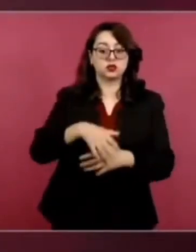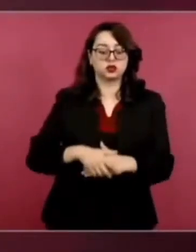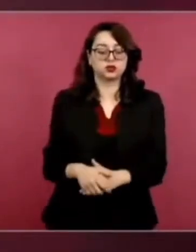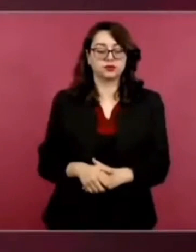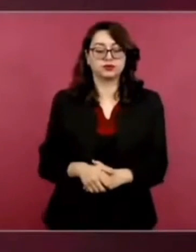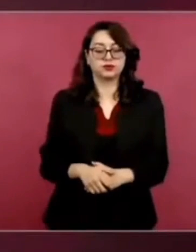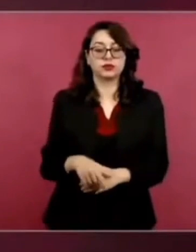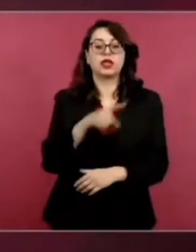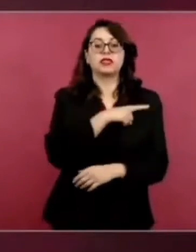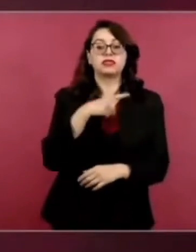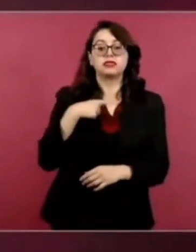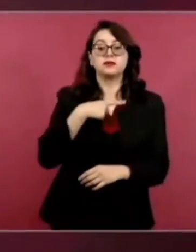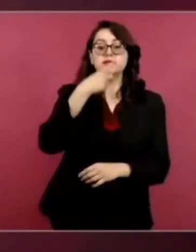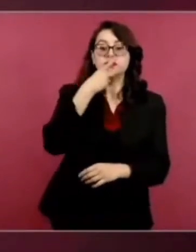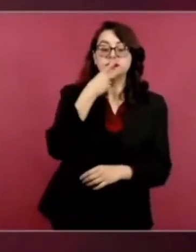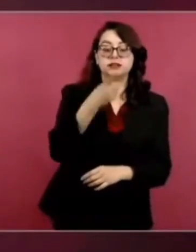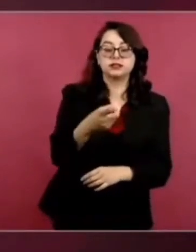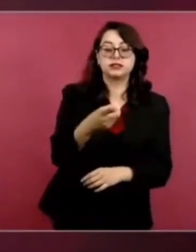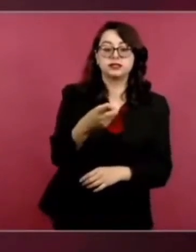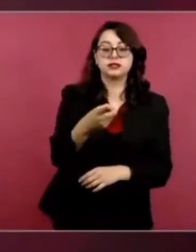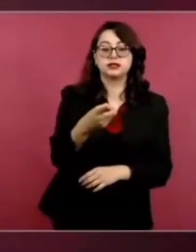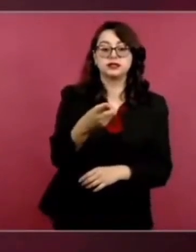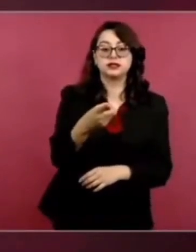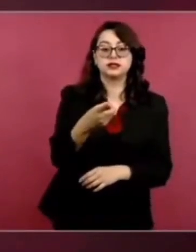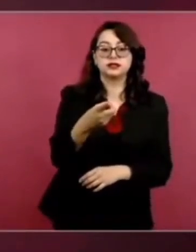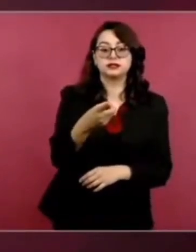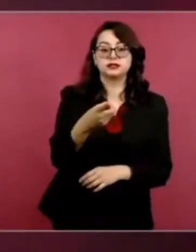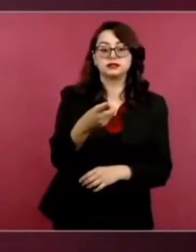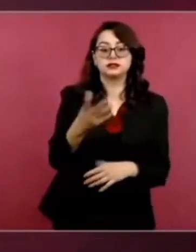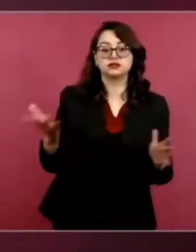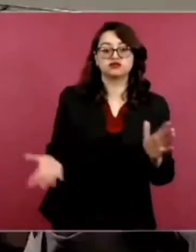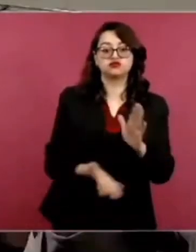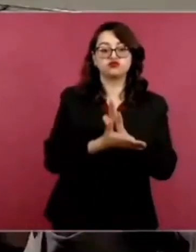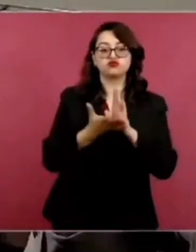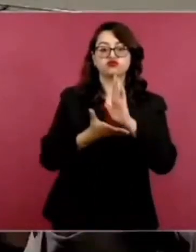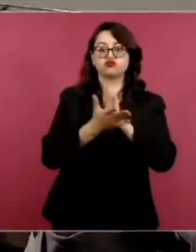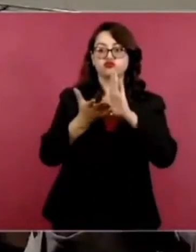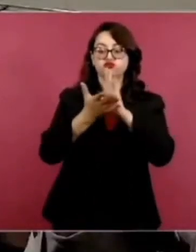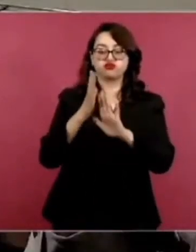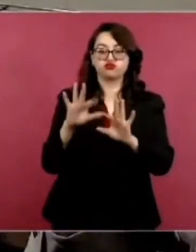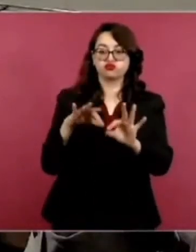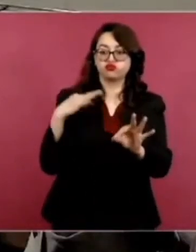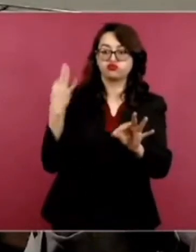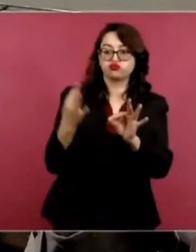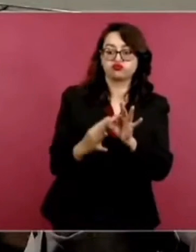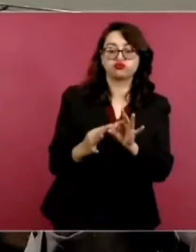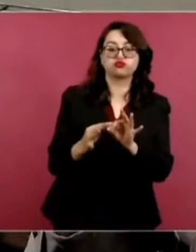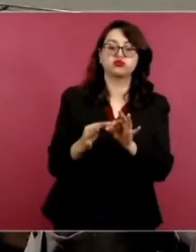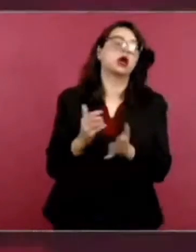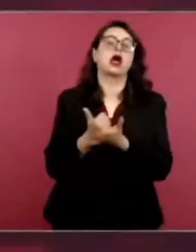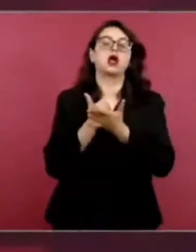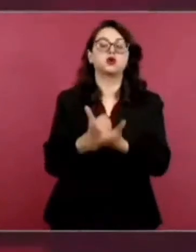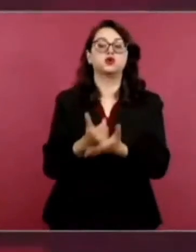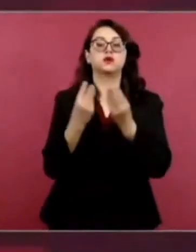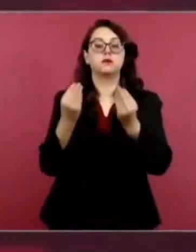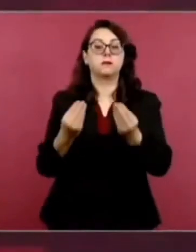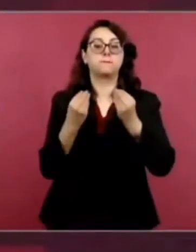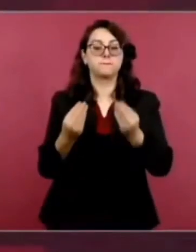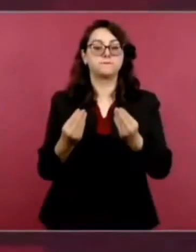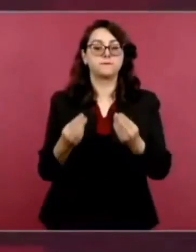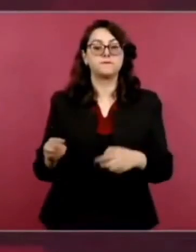Cabe señalar que con estas obras se van a conectar los municipios de